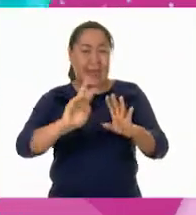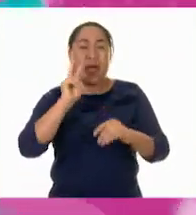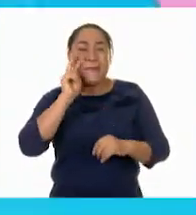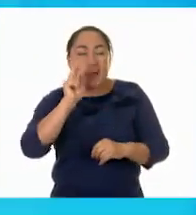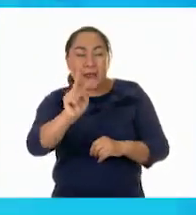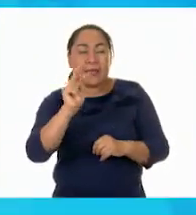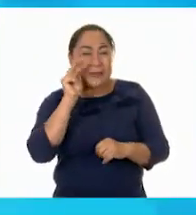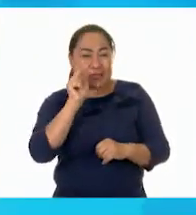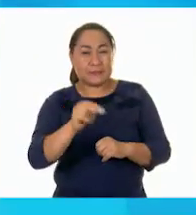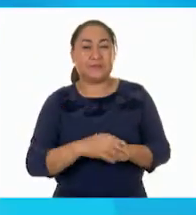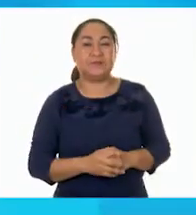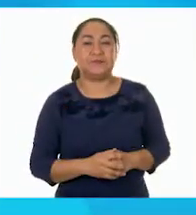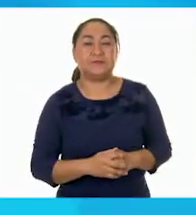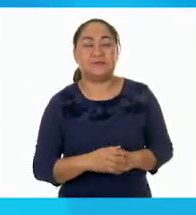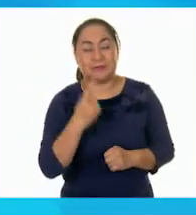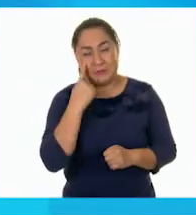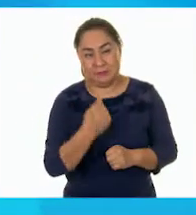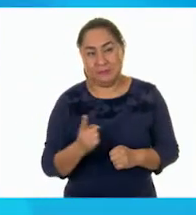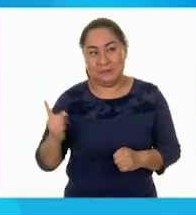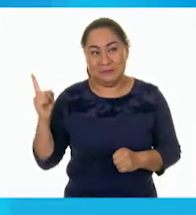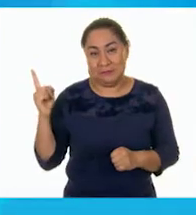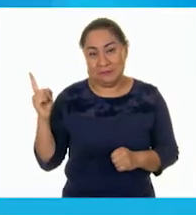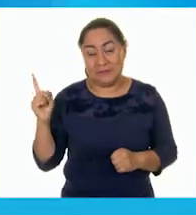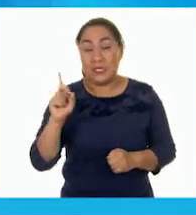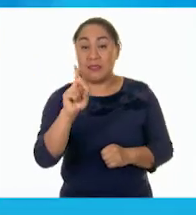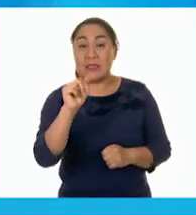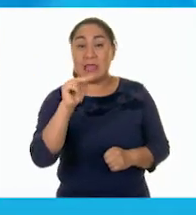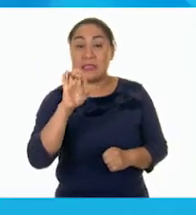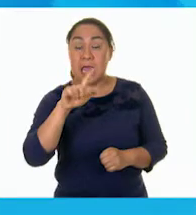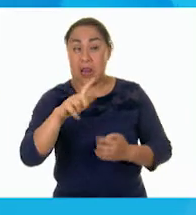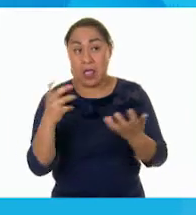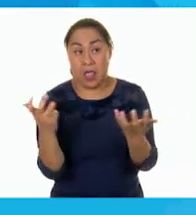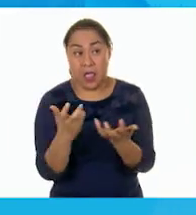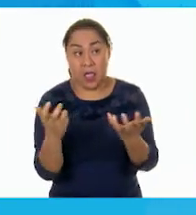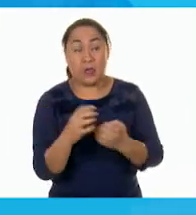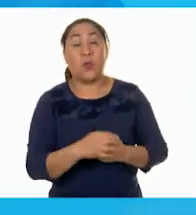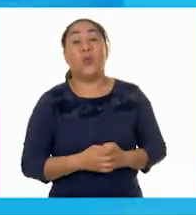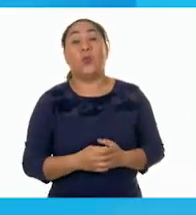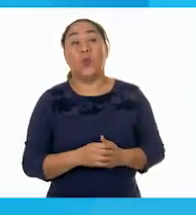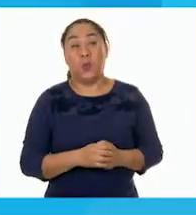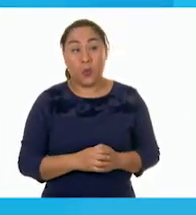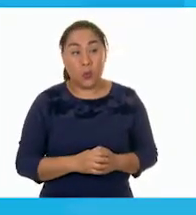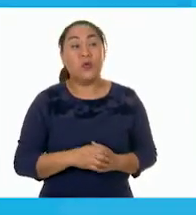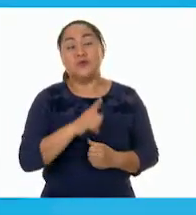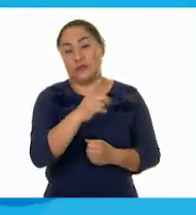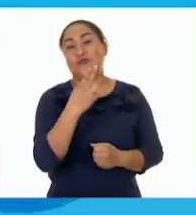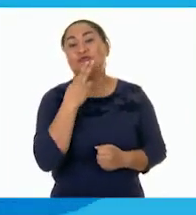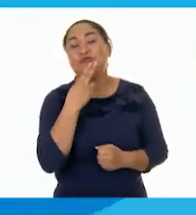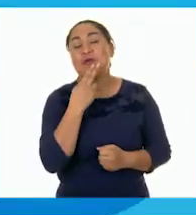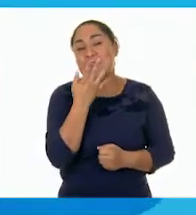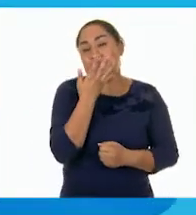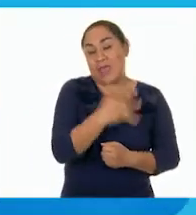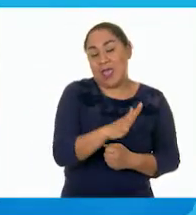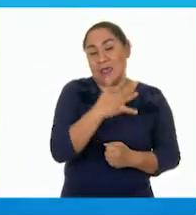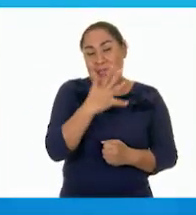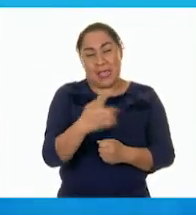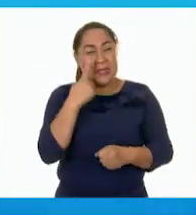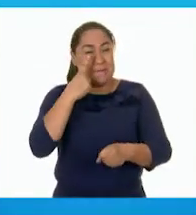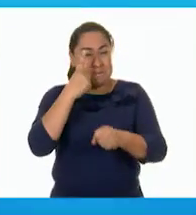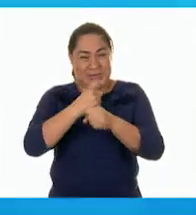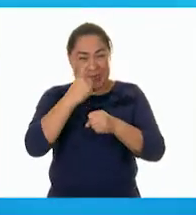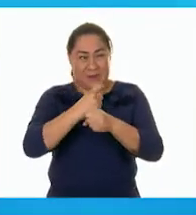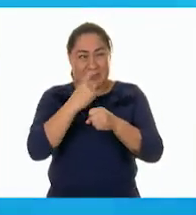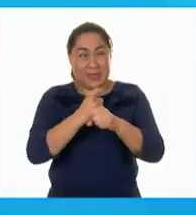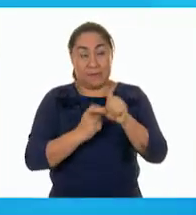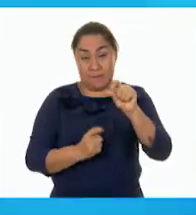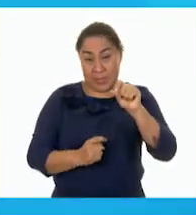Ahí está. Fíjate bien lo que hizo Daniel. Ah, también utilizó los saltos de 10. En el primero estábamos en el